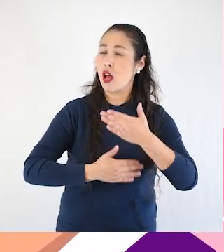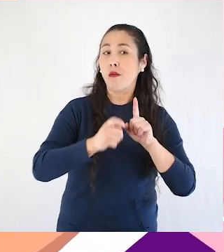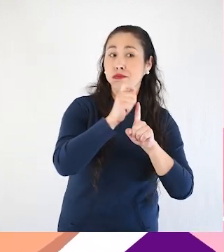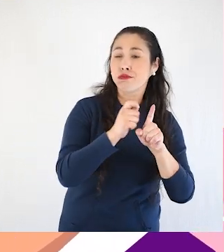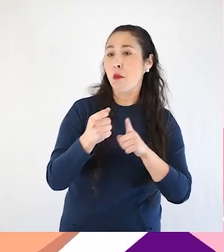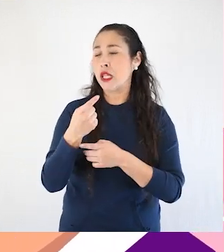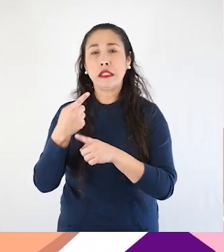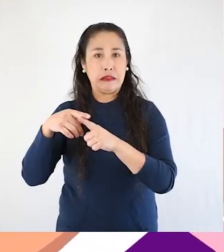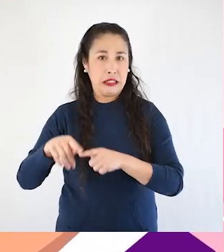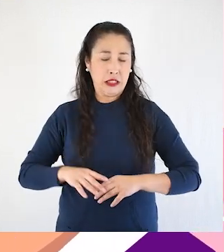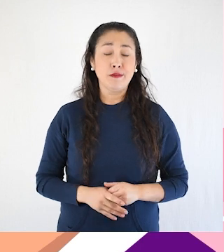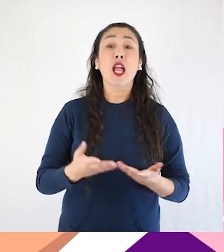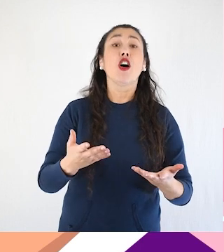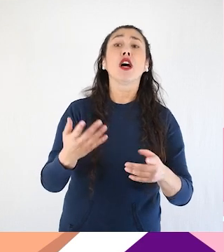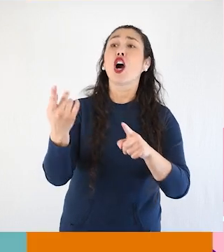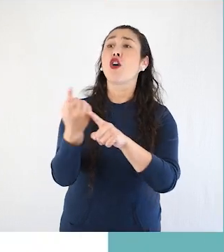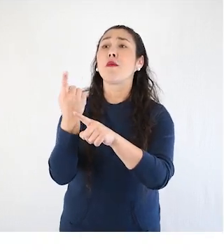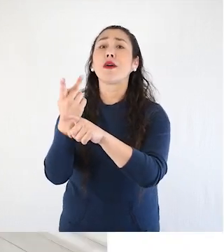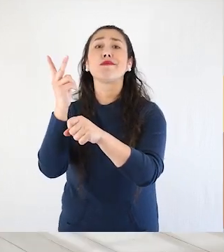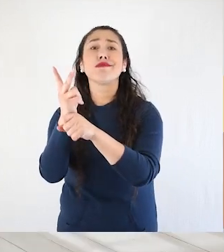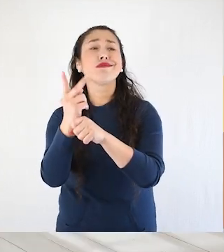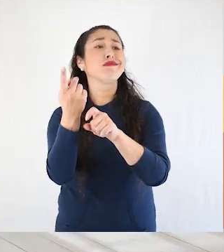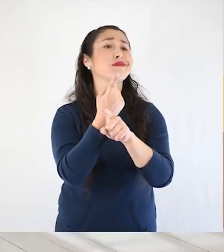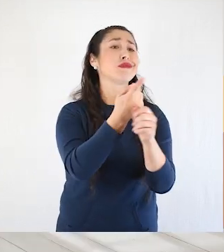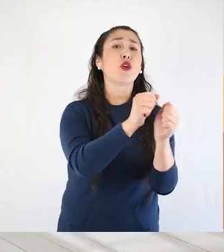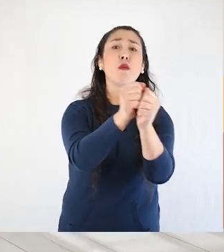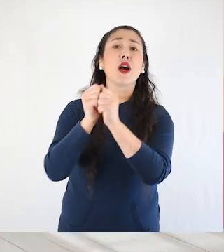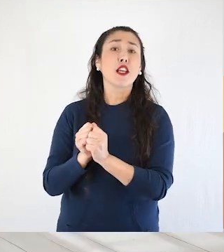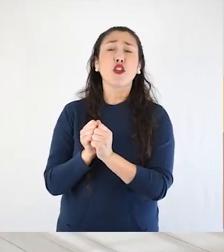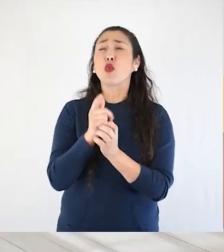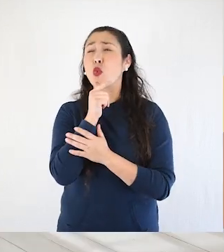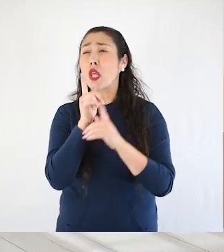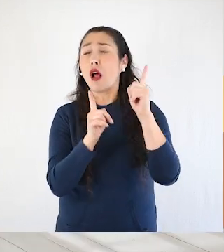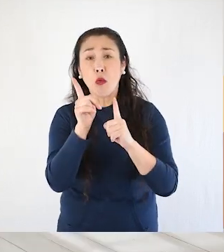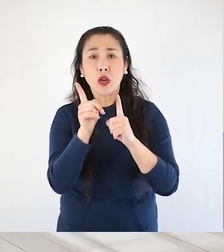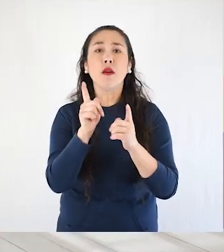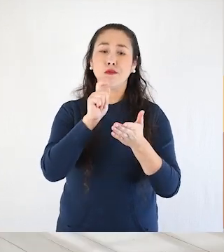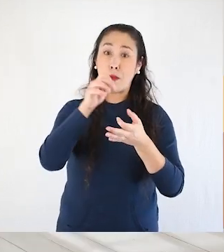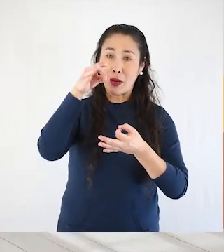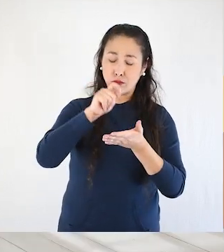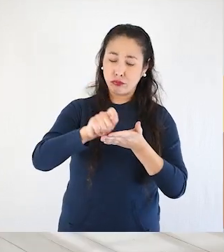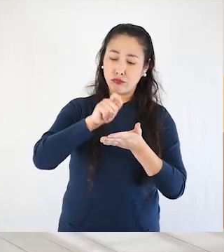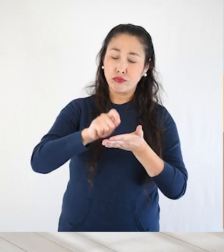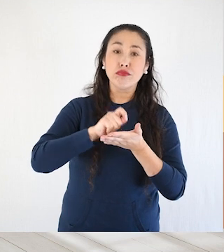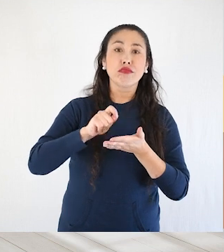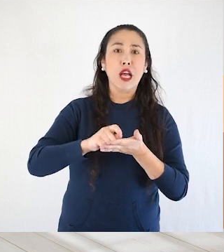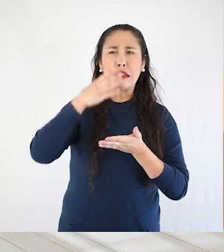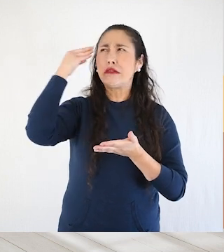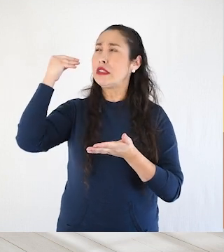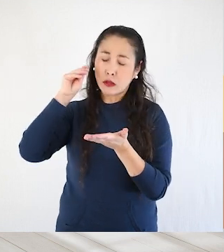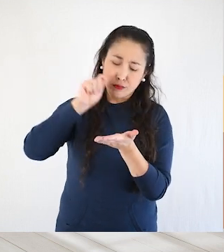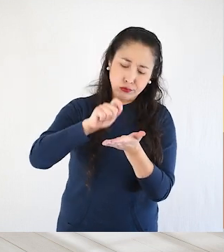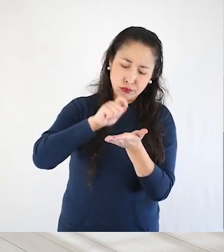Ahora les invito a seguir conversando con su profesor o profesora para resolver las dudas que les hayan quedado o las nuevas preguntas. Pueden